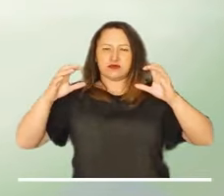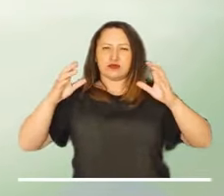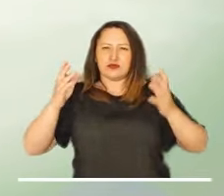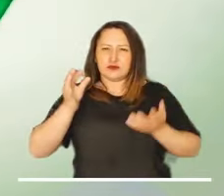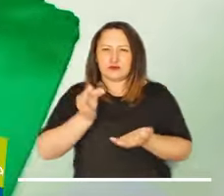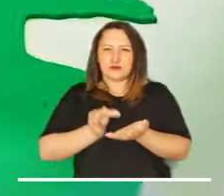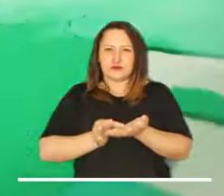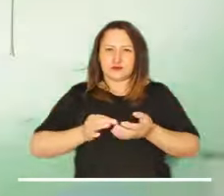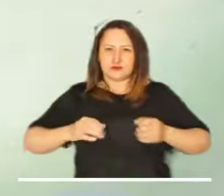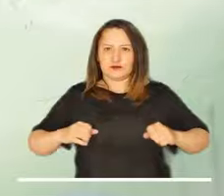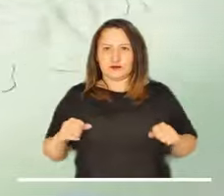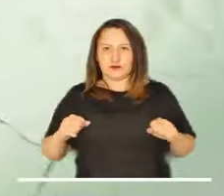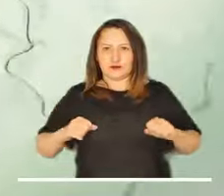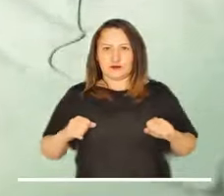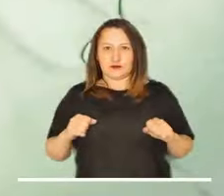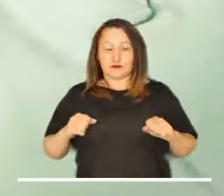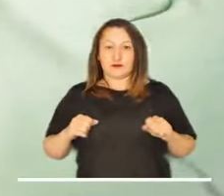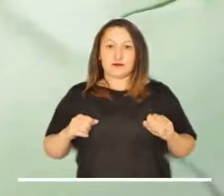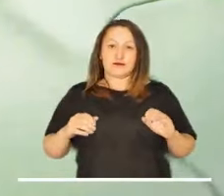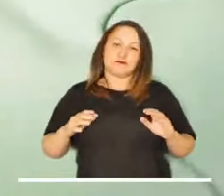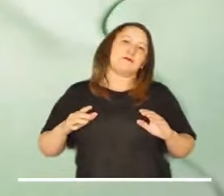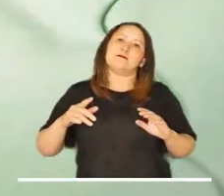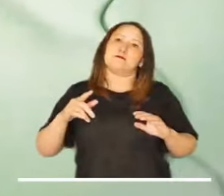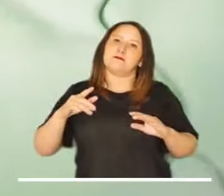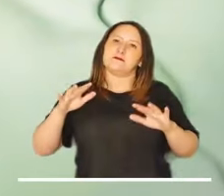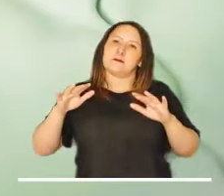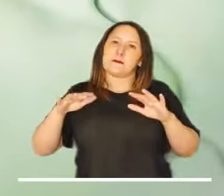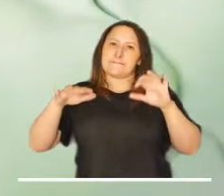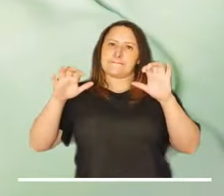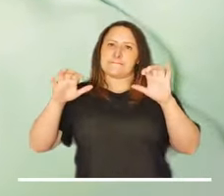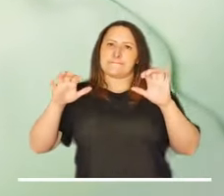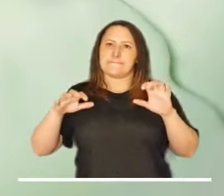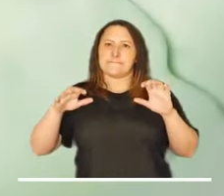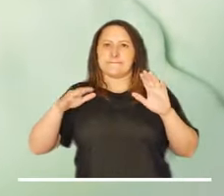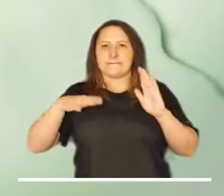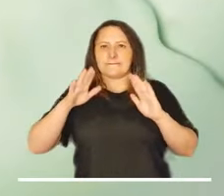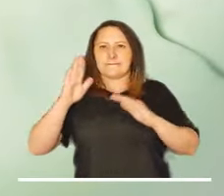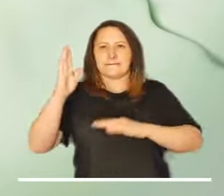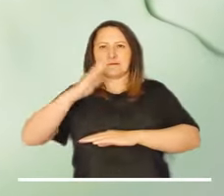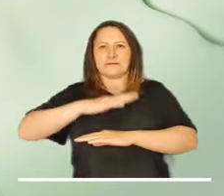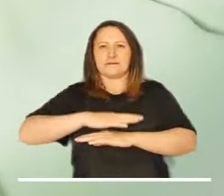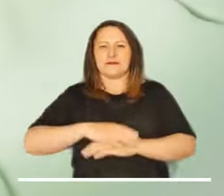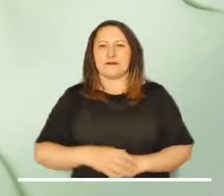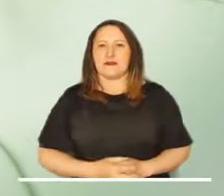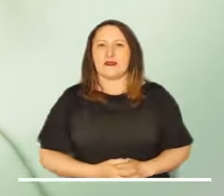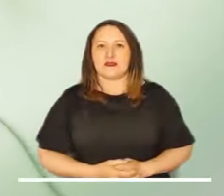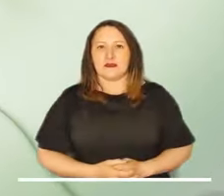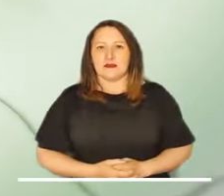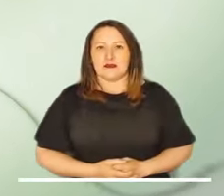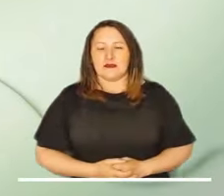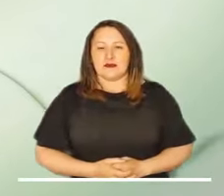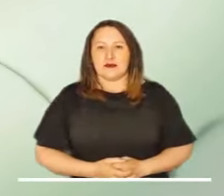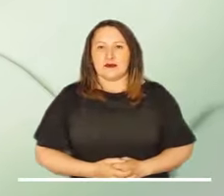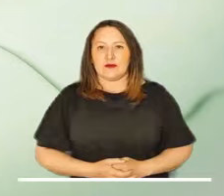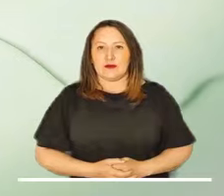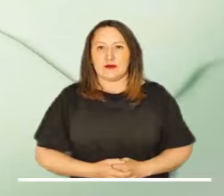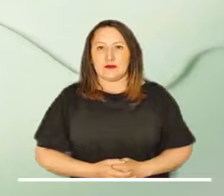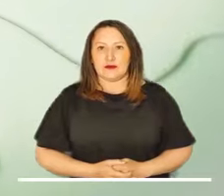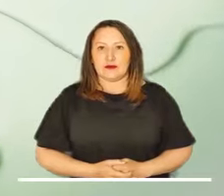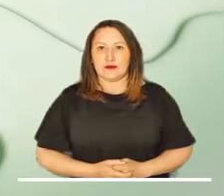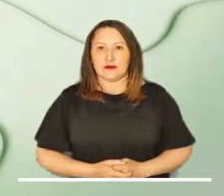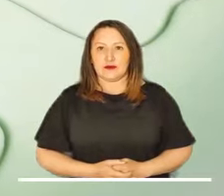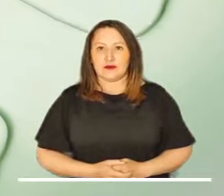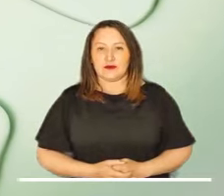El cielo parcialmente nublado que se experimentará en la capital del país contrastará con el predominio del tiempo